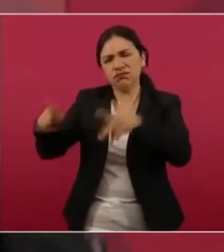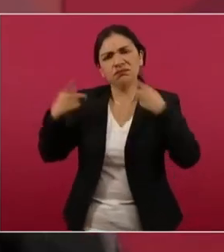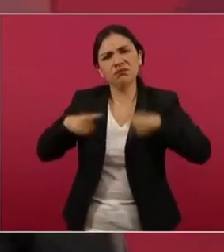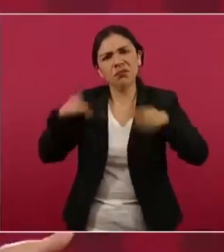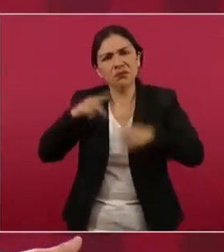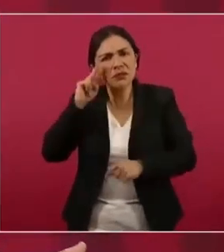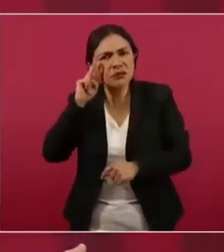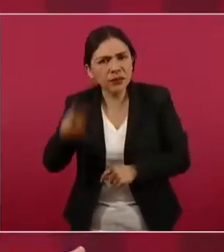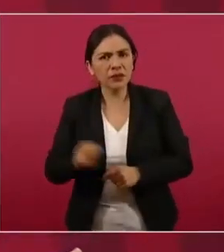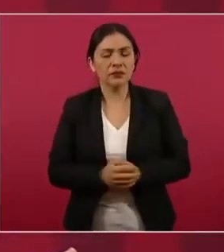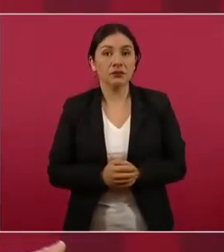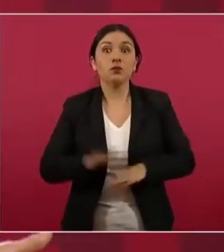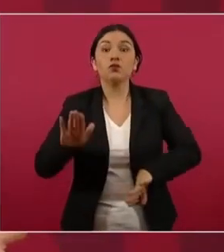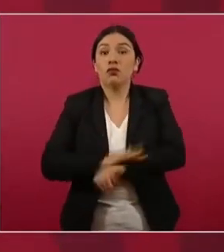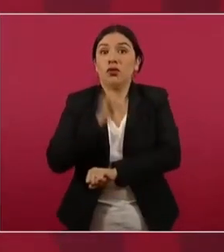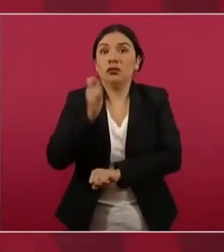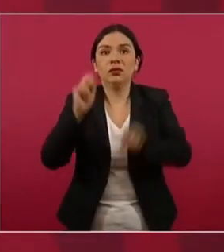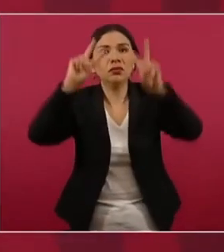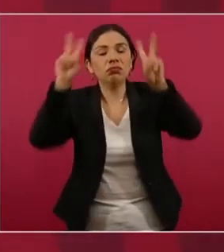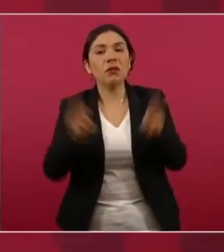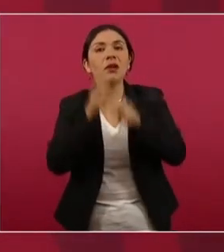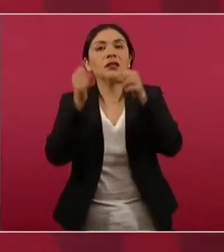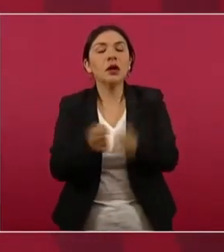estamos hablando de la seguridad